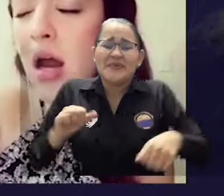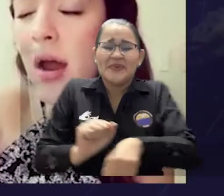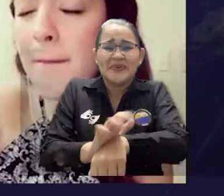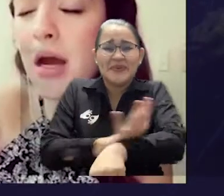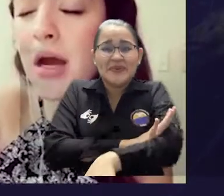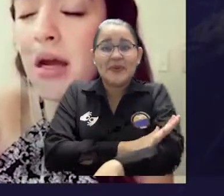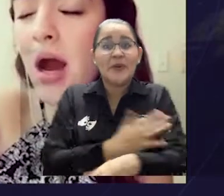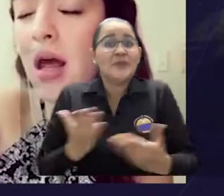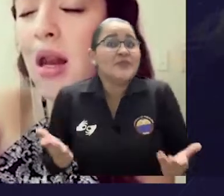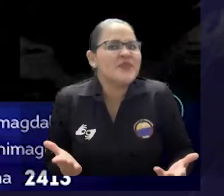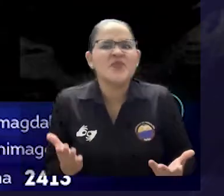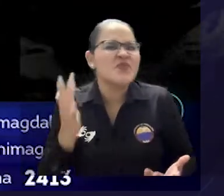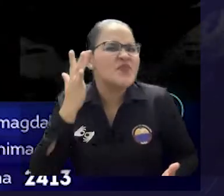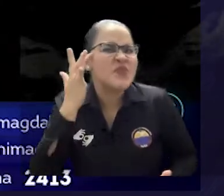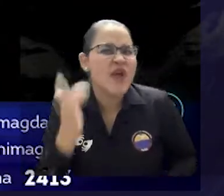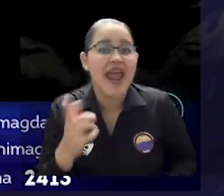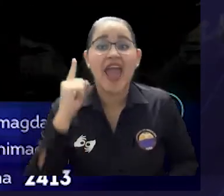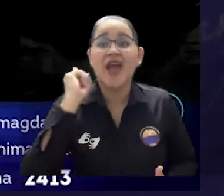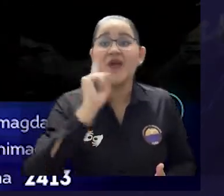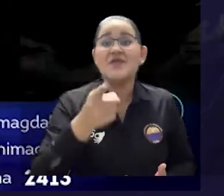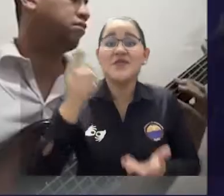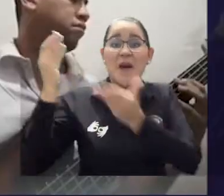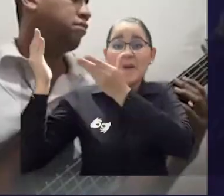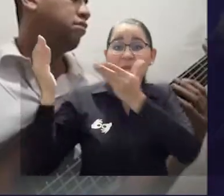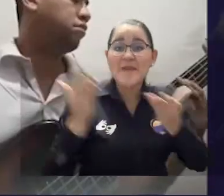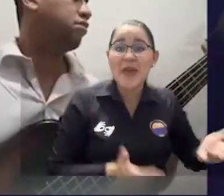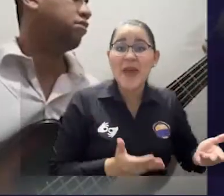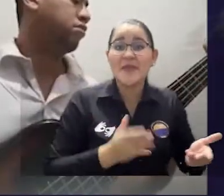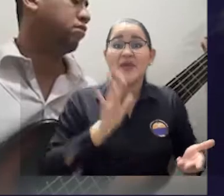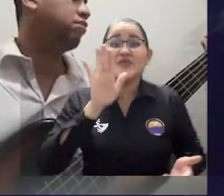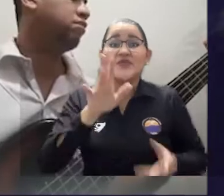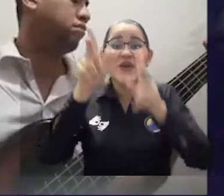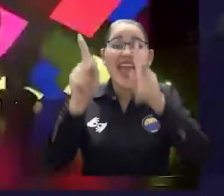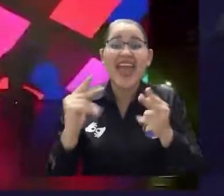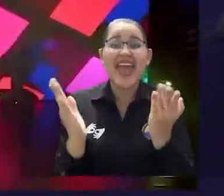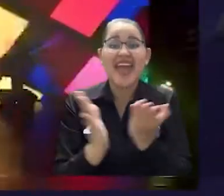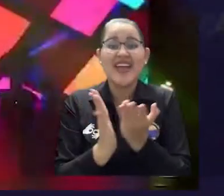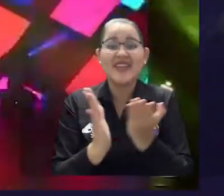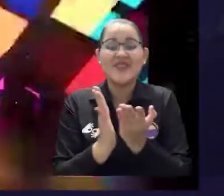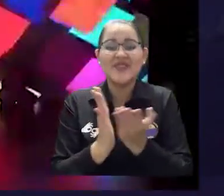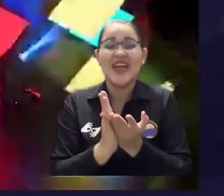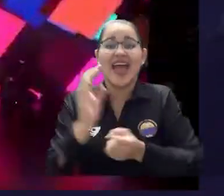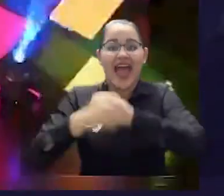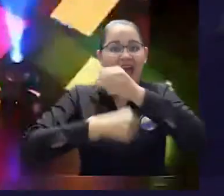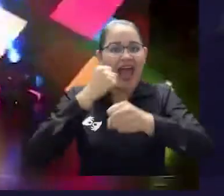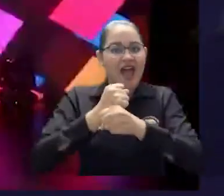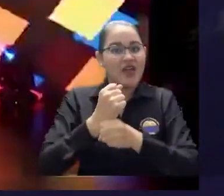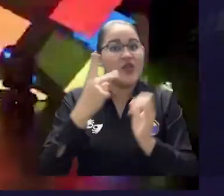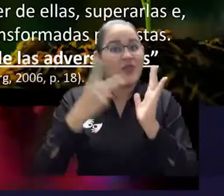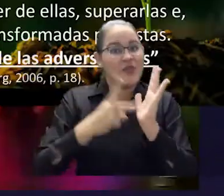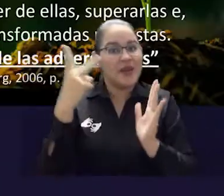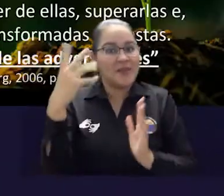Emotividad y encuentro gracias al acto de bienvenida para la comunidad de estudiantes 2022.